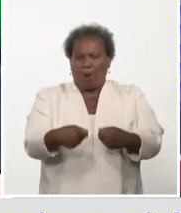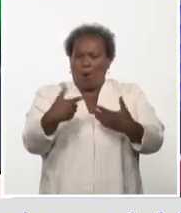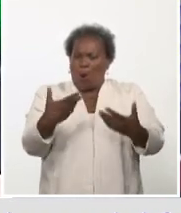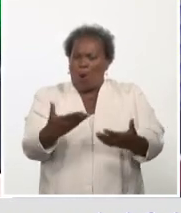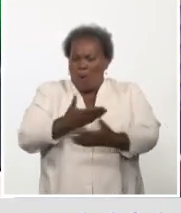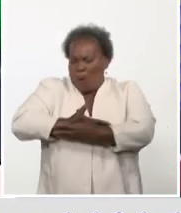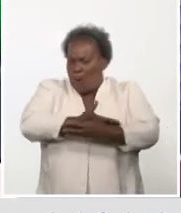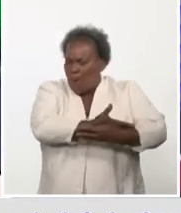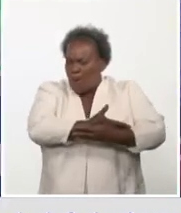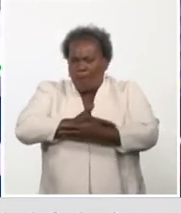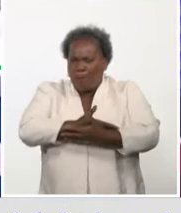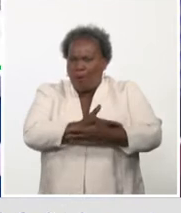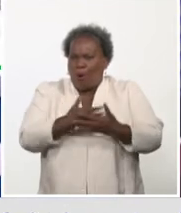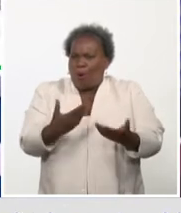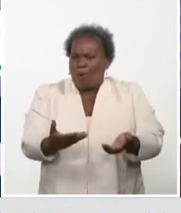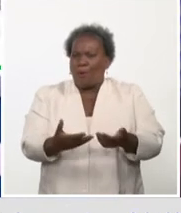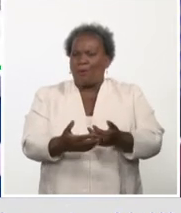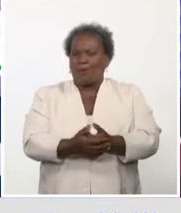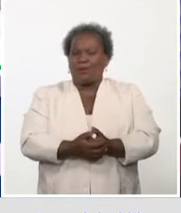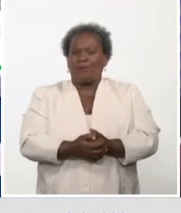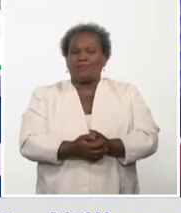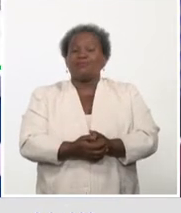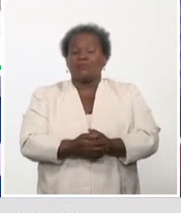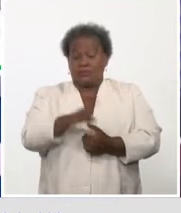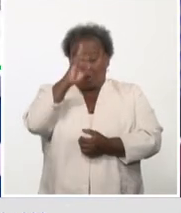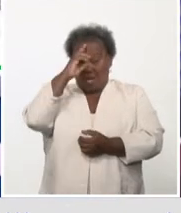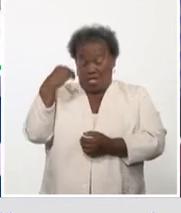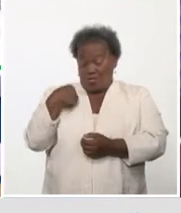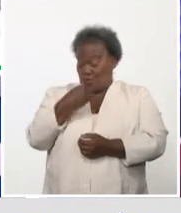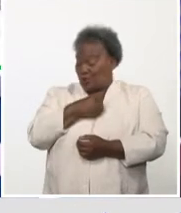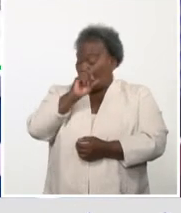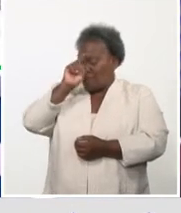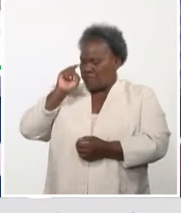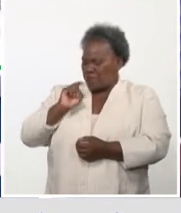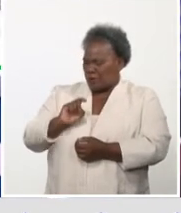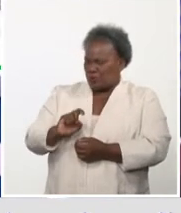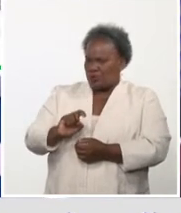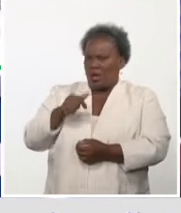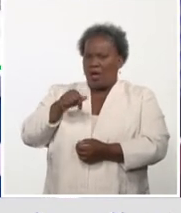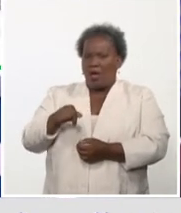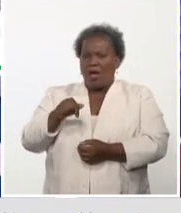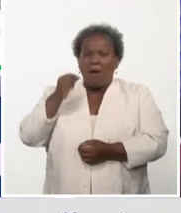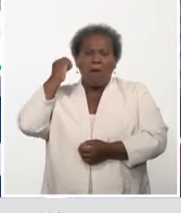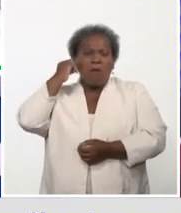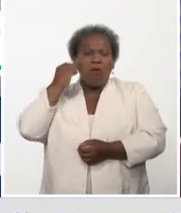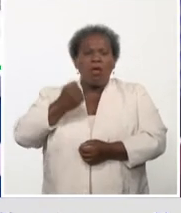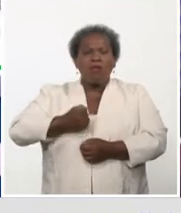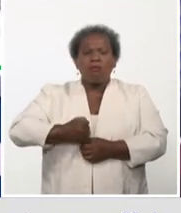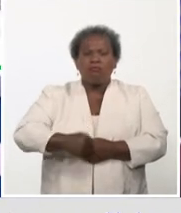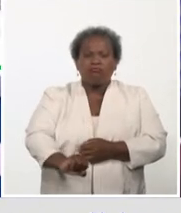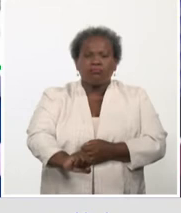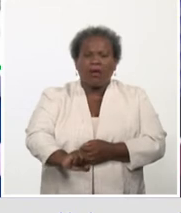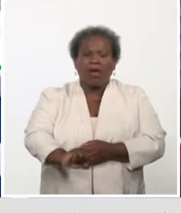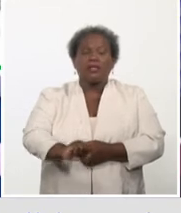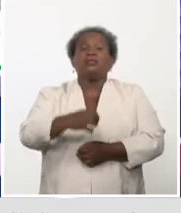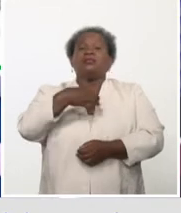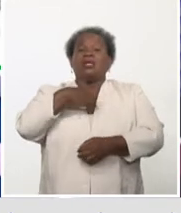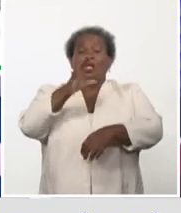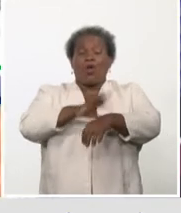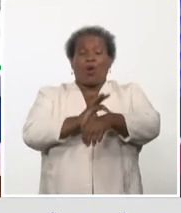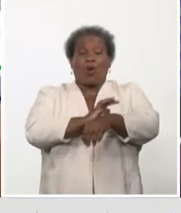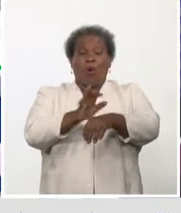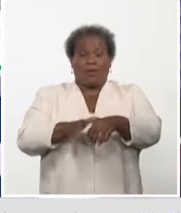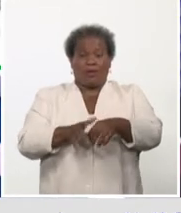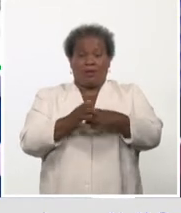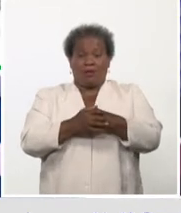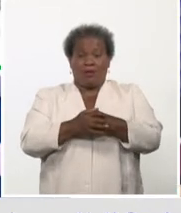tiene el recién nacido. Doctora, una pregunta que me surge, ¿no? Puérperas con COVID-19, puérperas pensando,